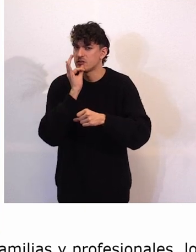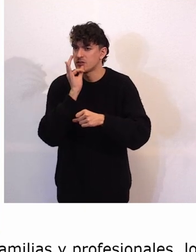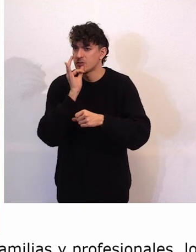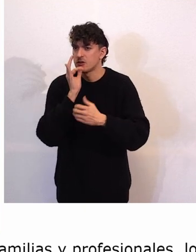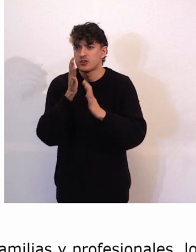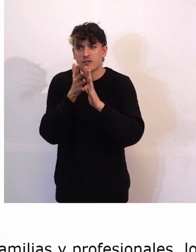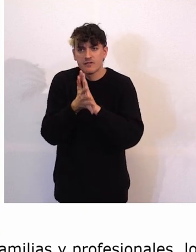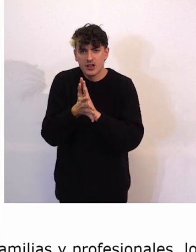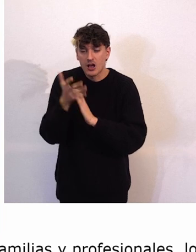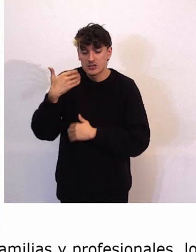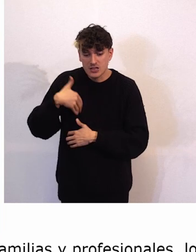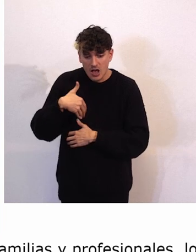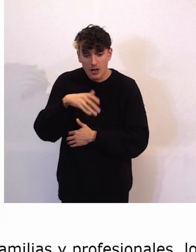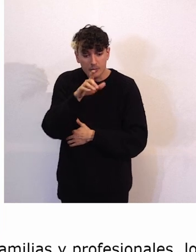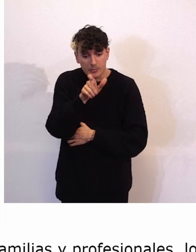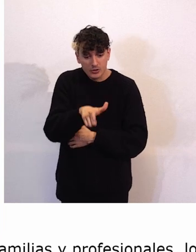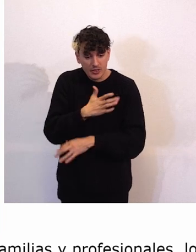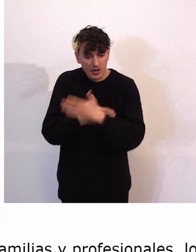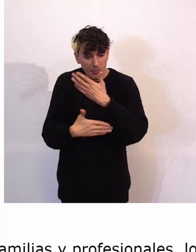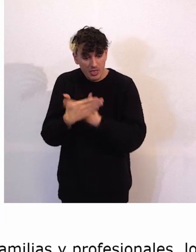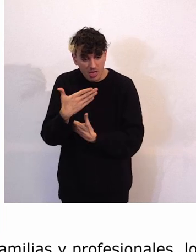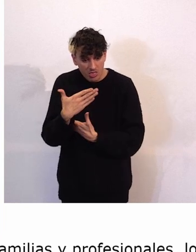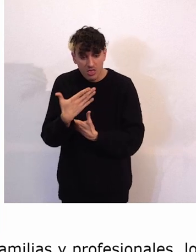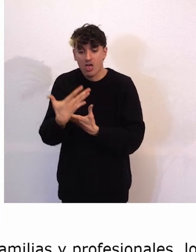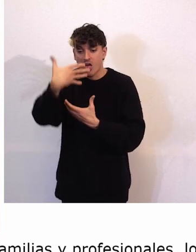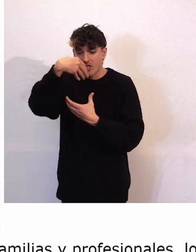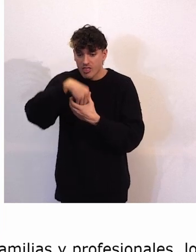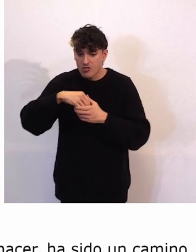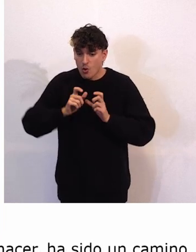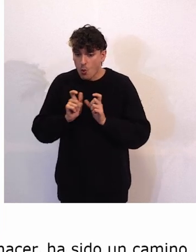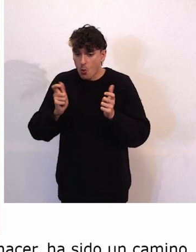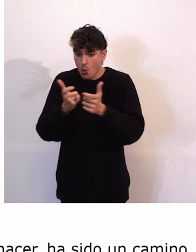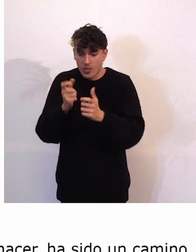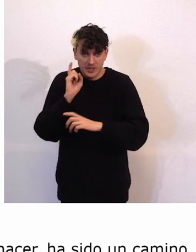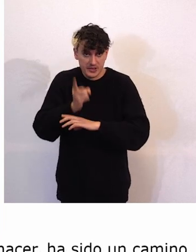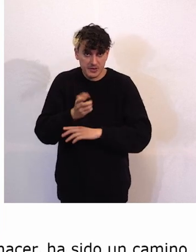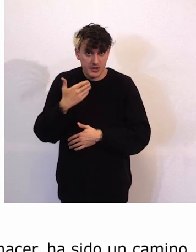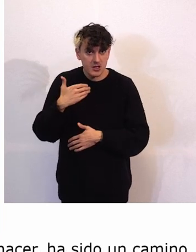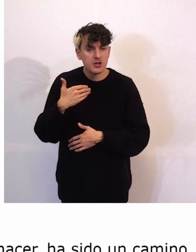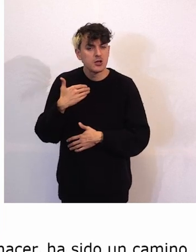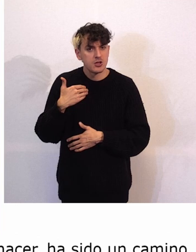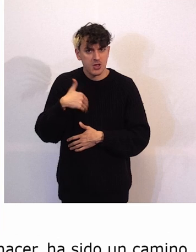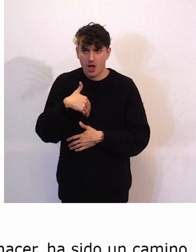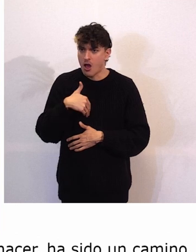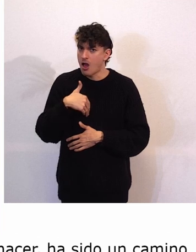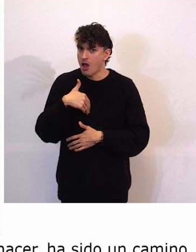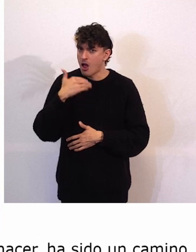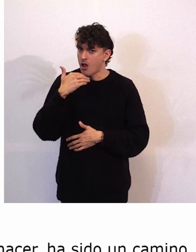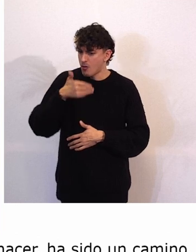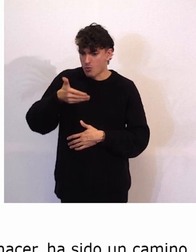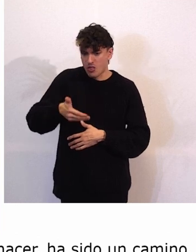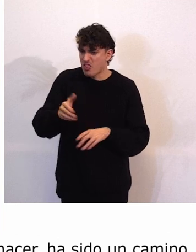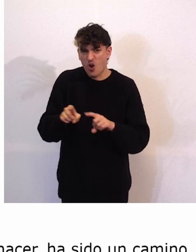simbólicamente en la Junta Directiva, aunque, como nos decían en la aparencia anterior, solamente fuera a estar